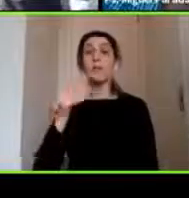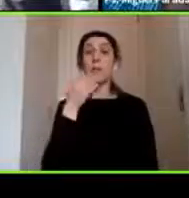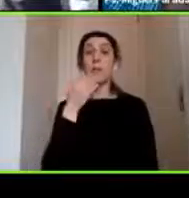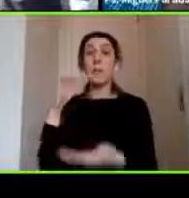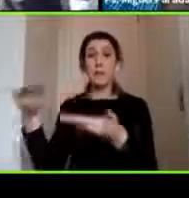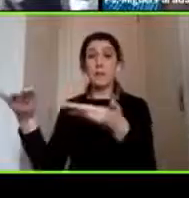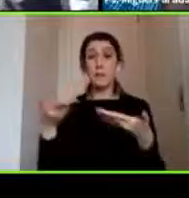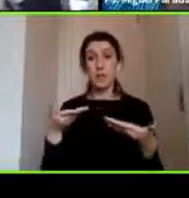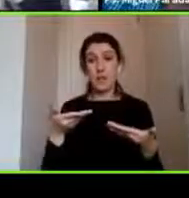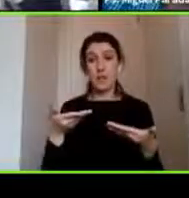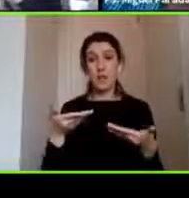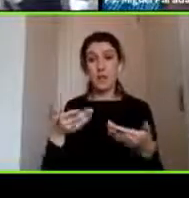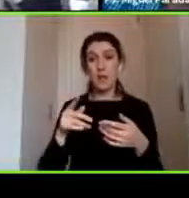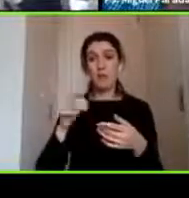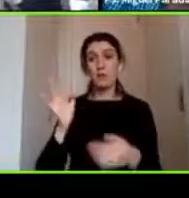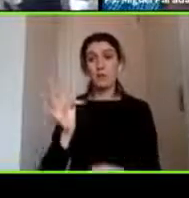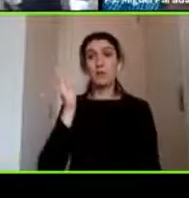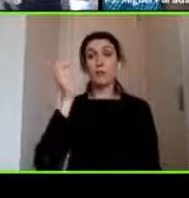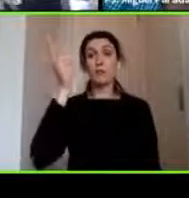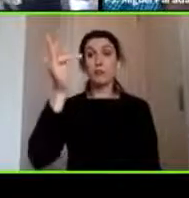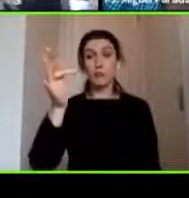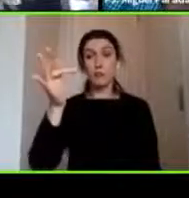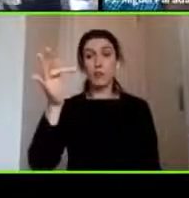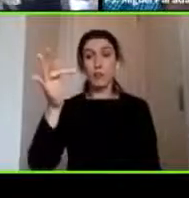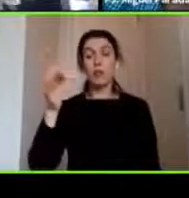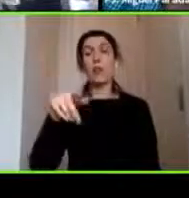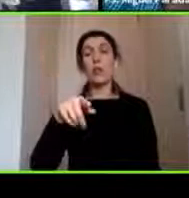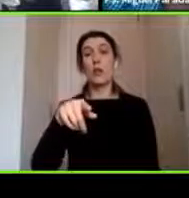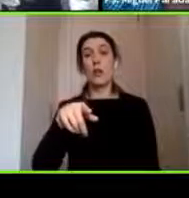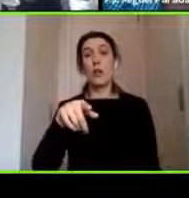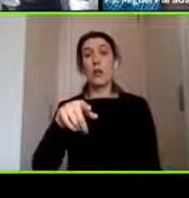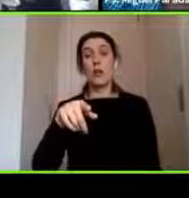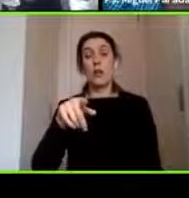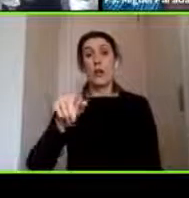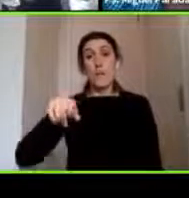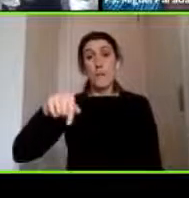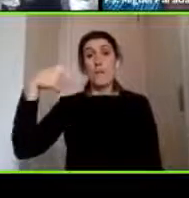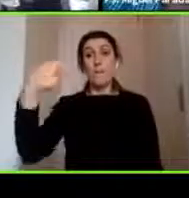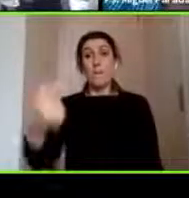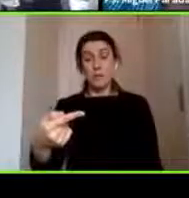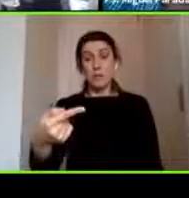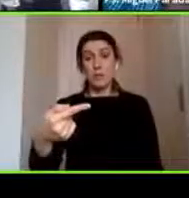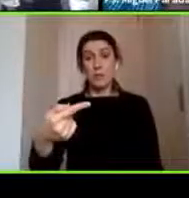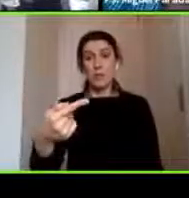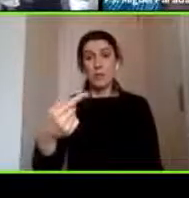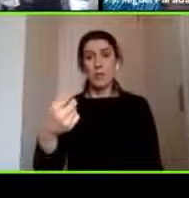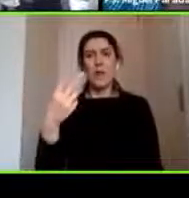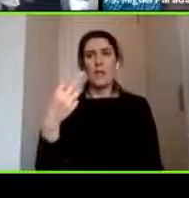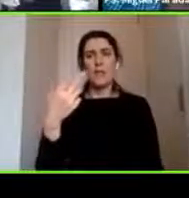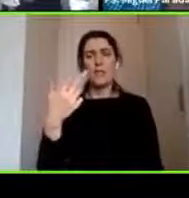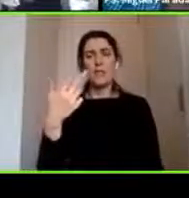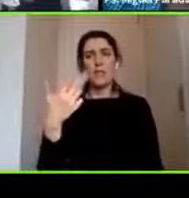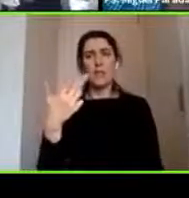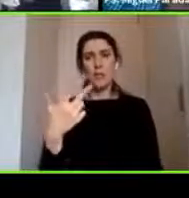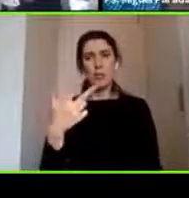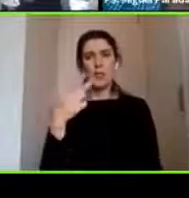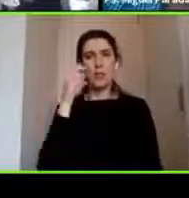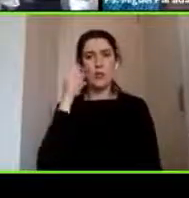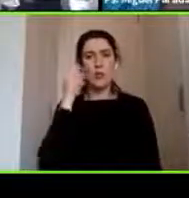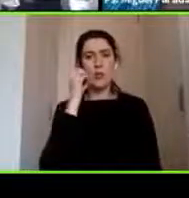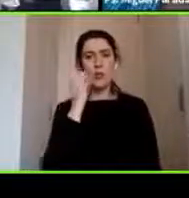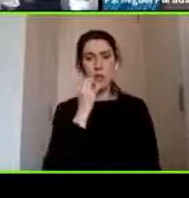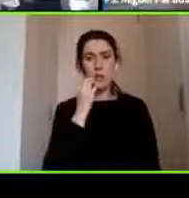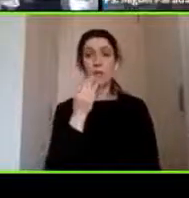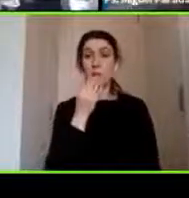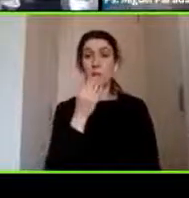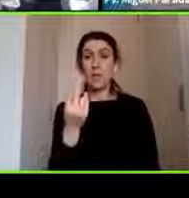siguientes webinars el siguiente que viene ahora es el 28 de mayo a las 11 también y se